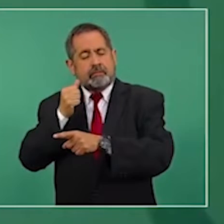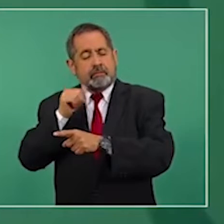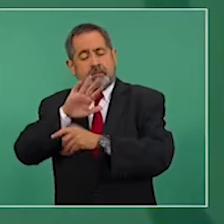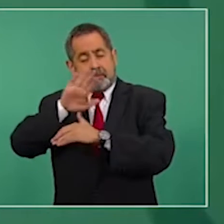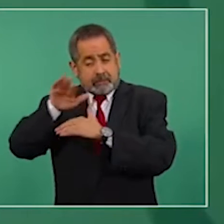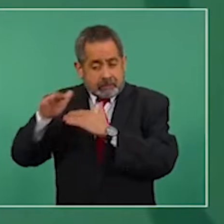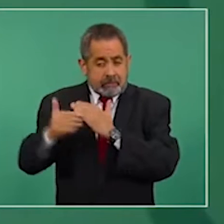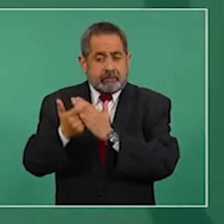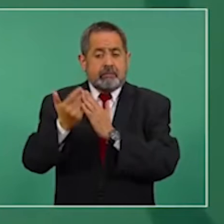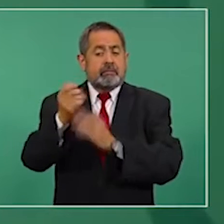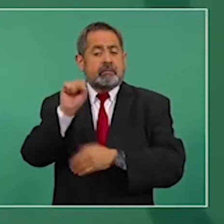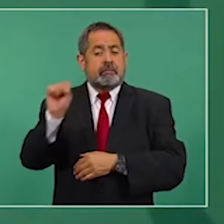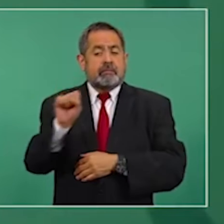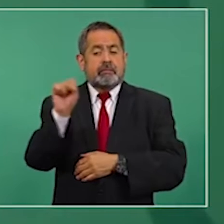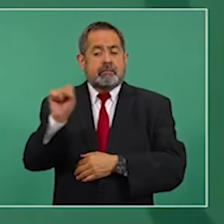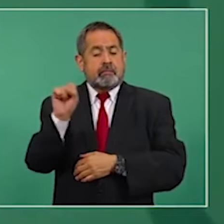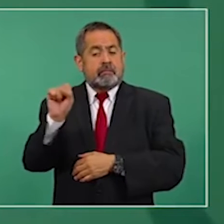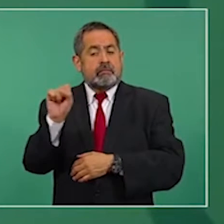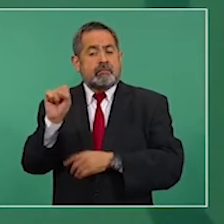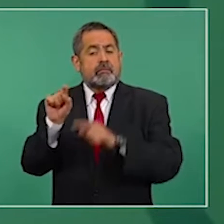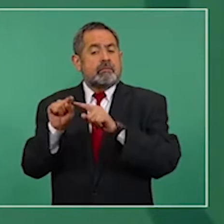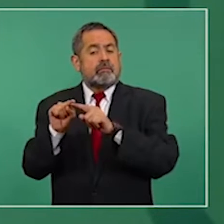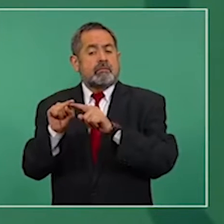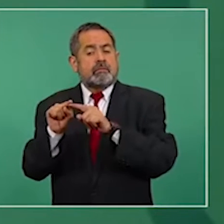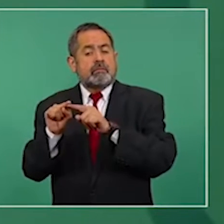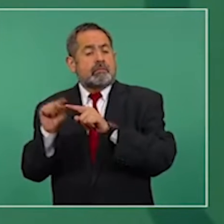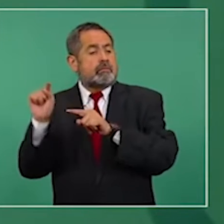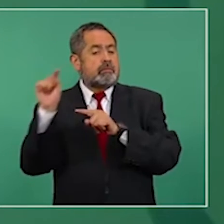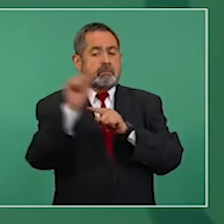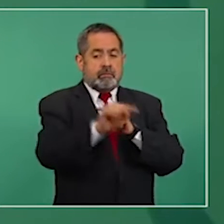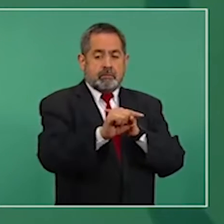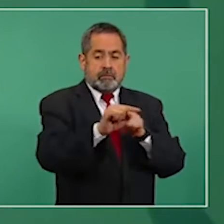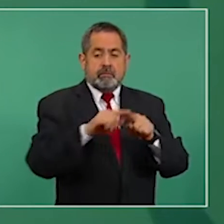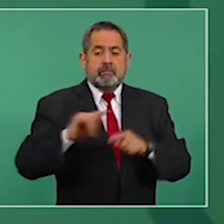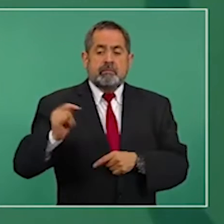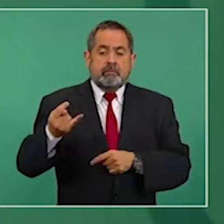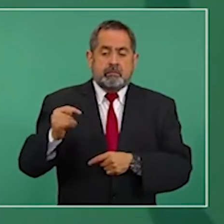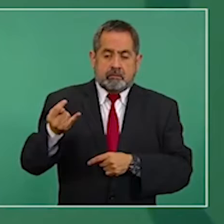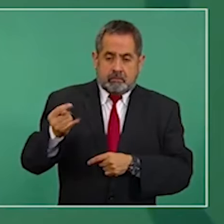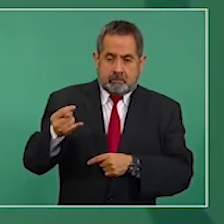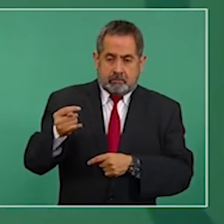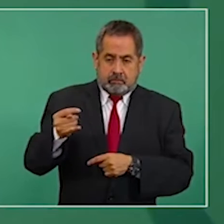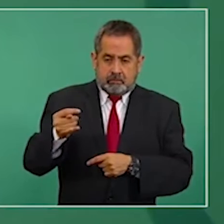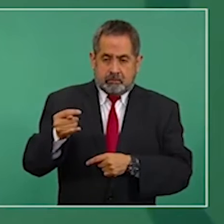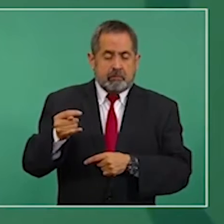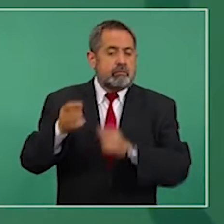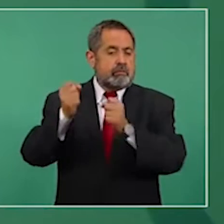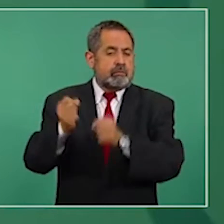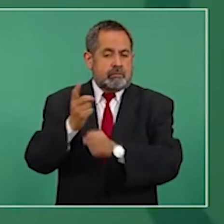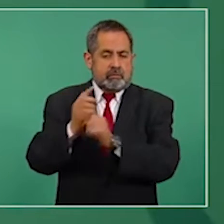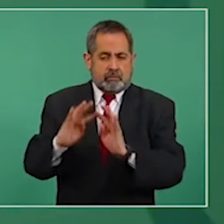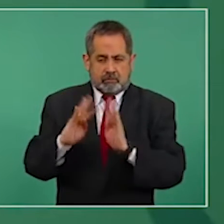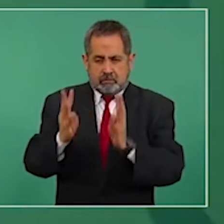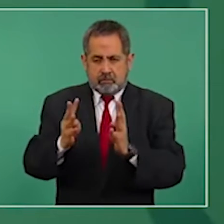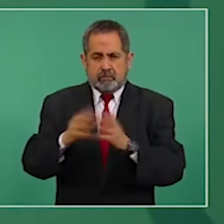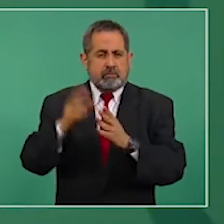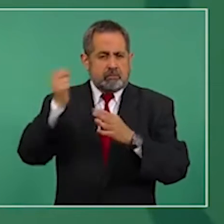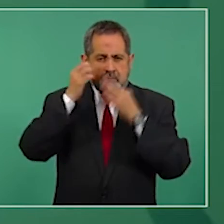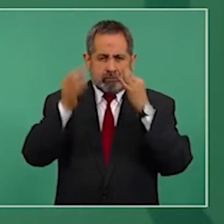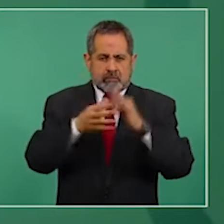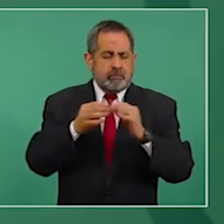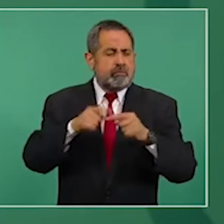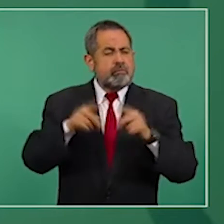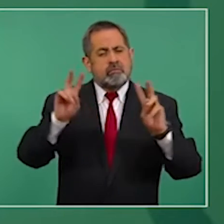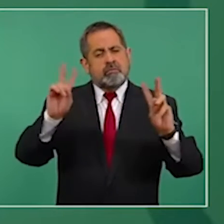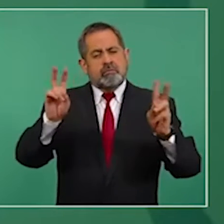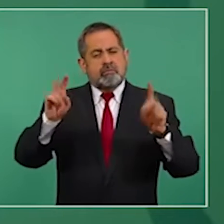estamos en Tijuana, Gabinete de Seguridad, conferencia de prensa. El